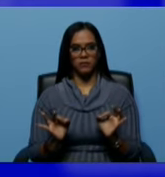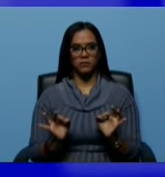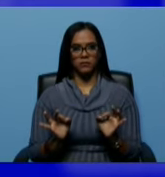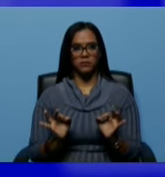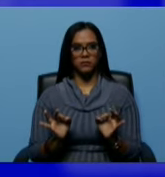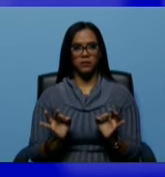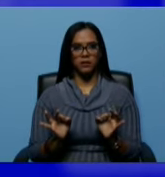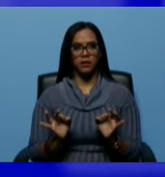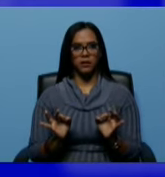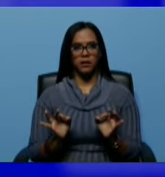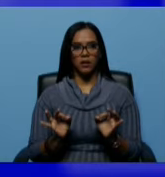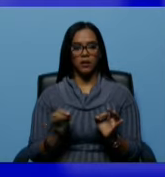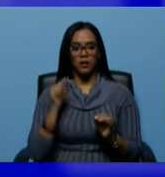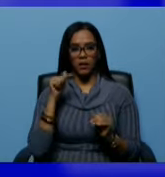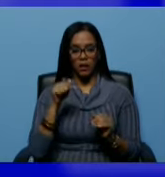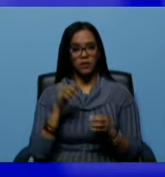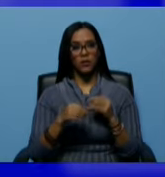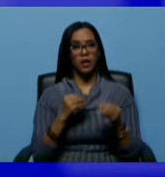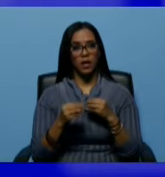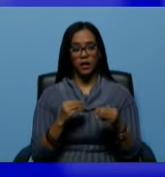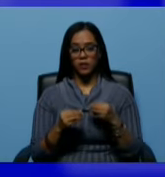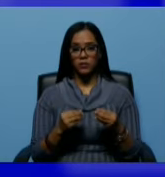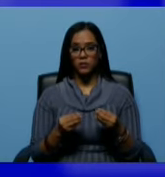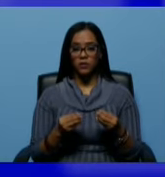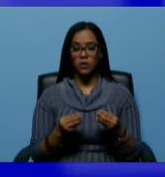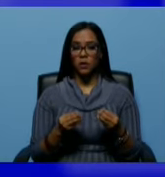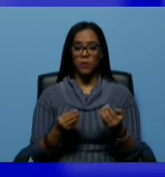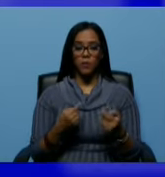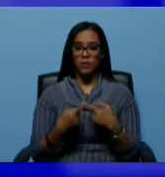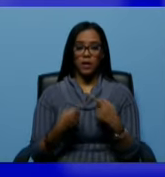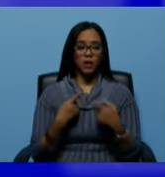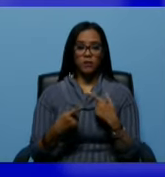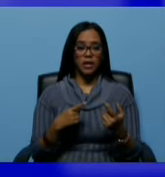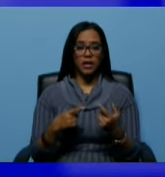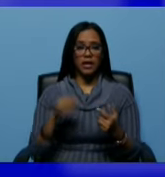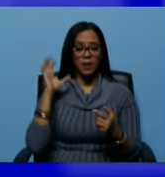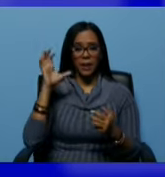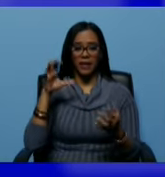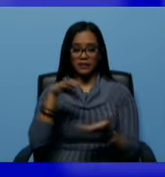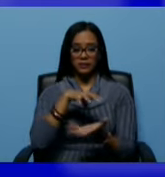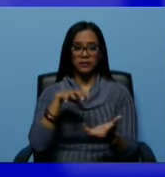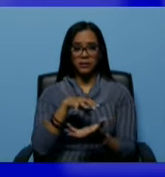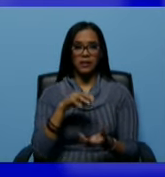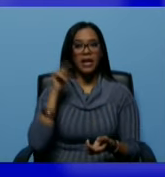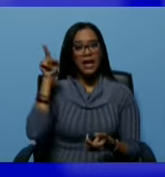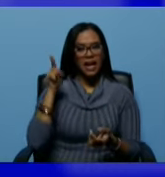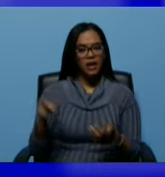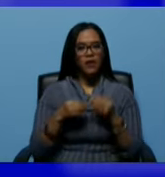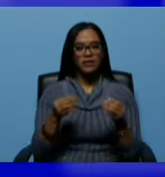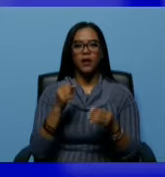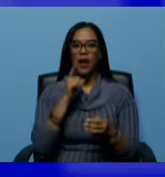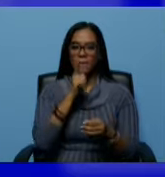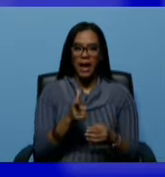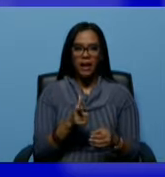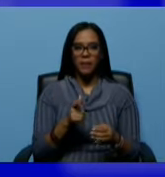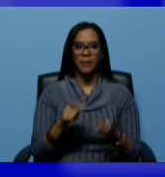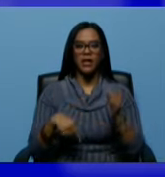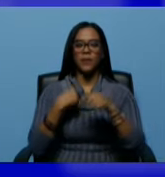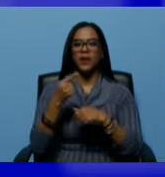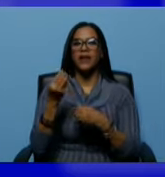y eso deterioró muchas cosas en el país muchas ellos hicieron el daño para después venir a hacer el engaño